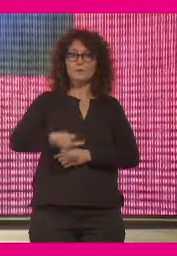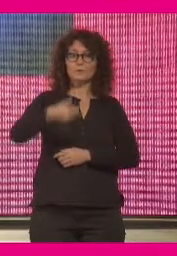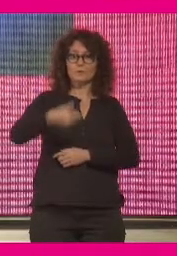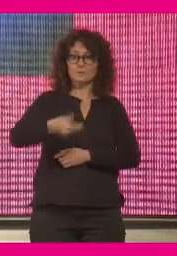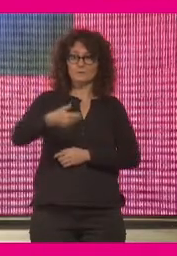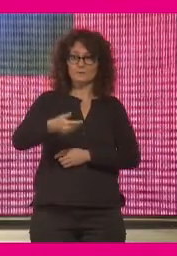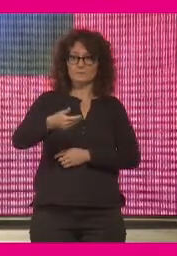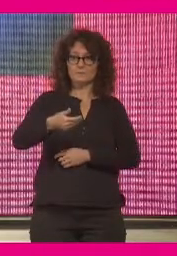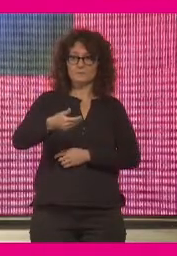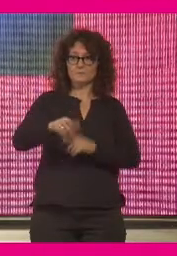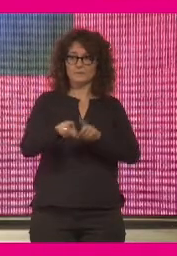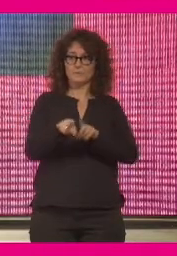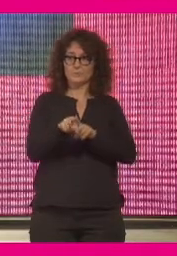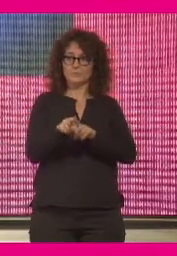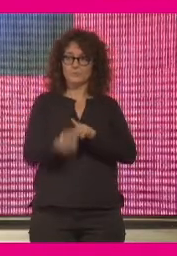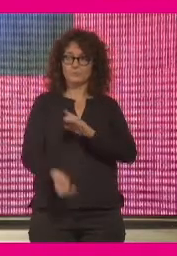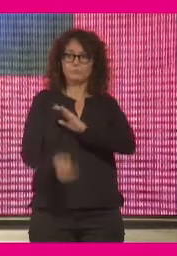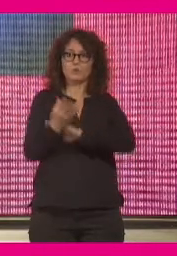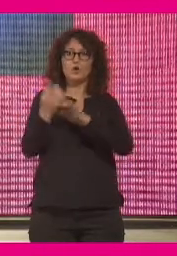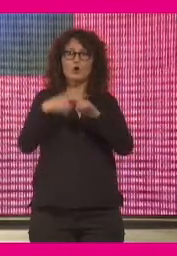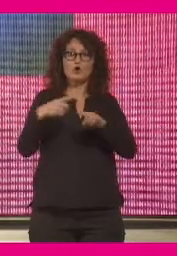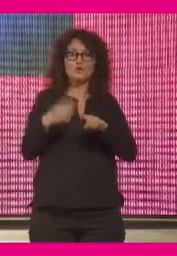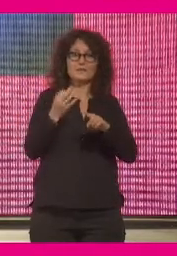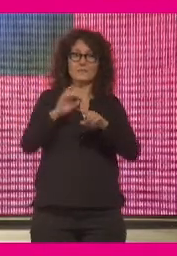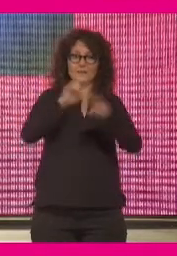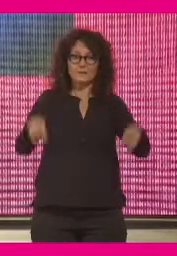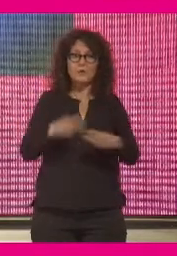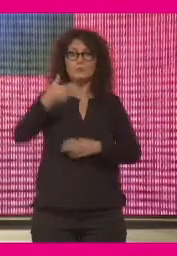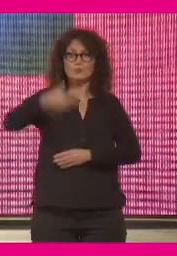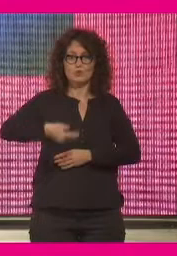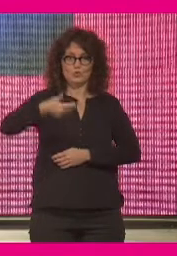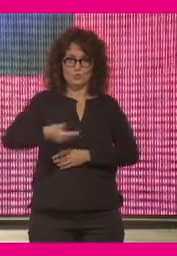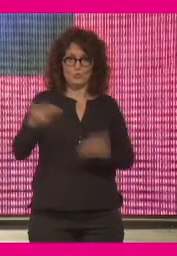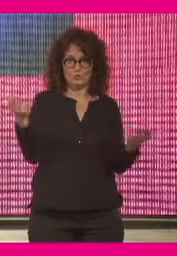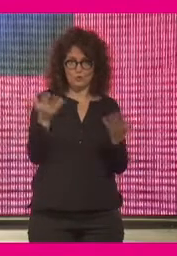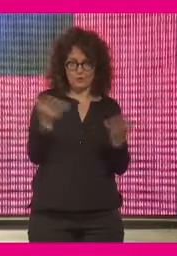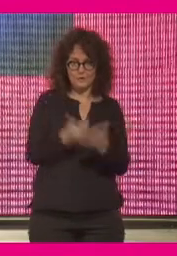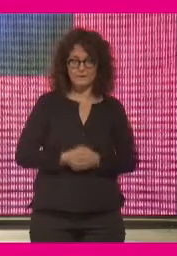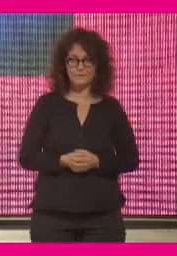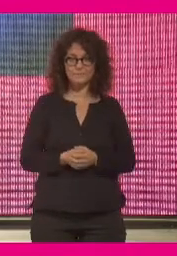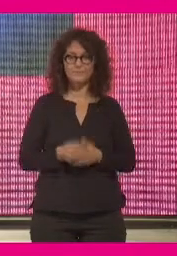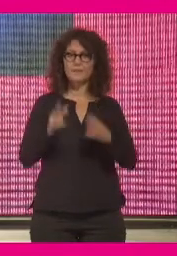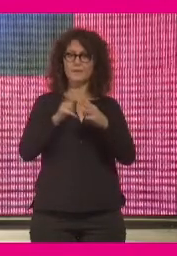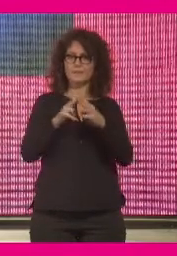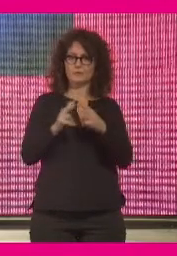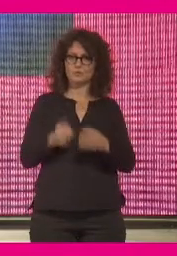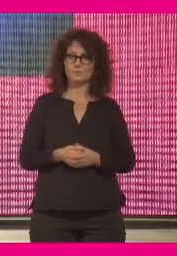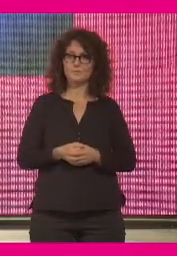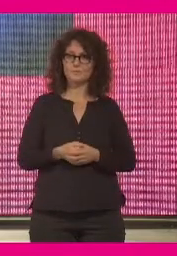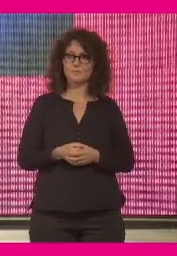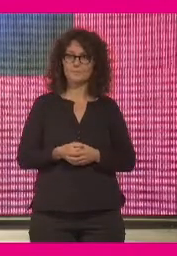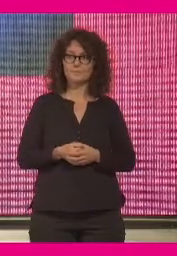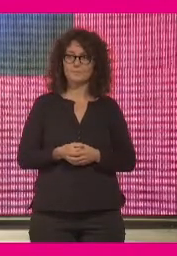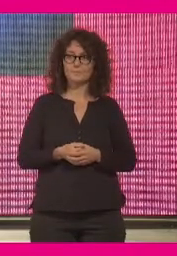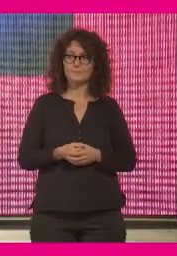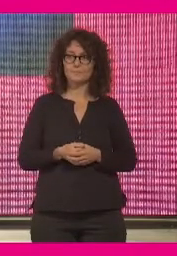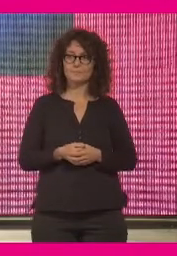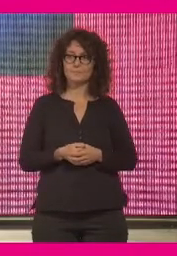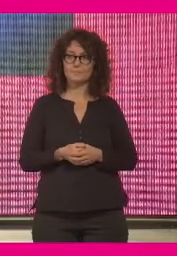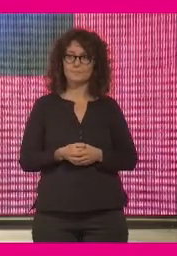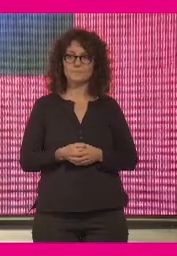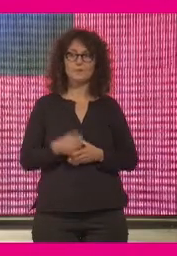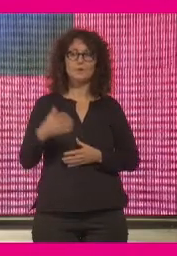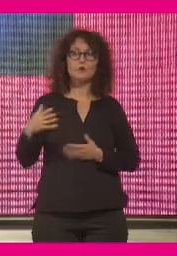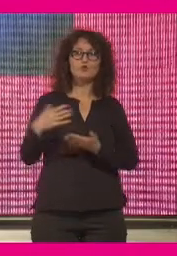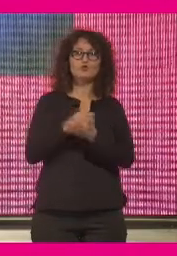importante, de repente se ha convertido en muy urgente. Muy importante y muy urgente, las dos cosas. Y toda una serie de desafíos que tienen que